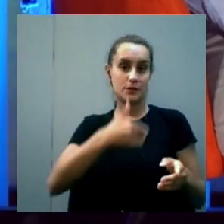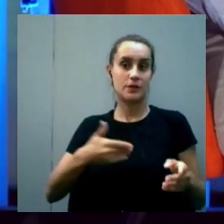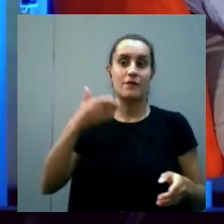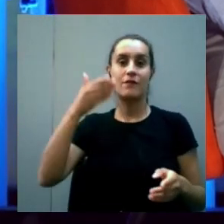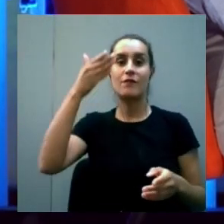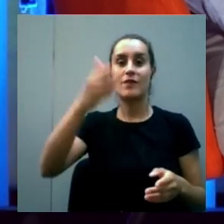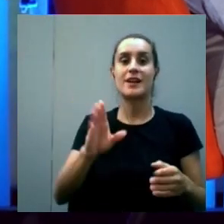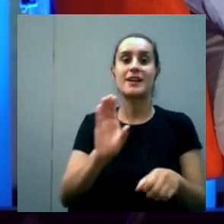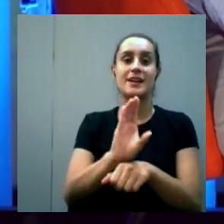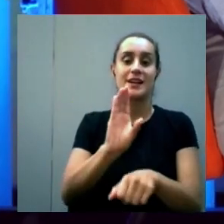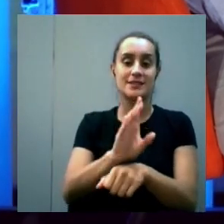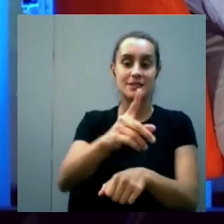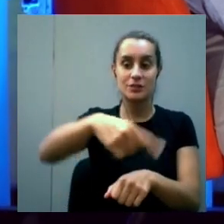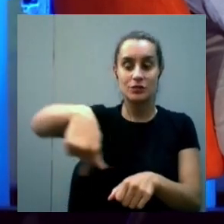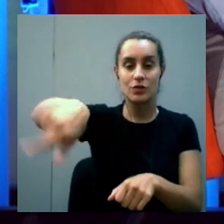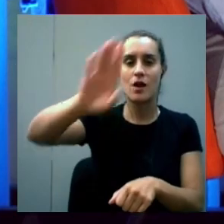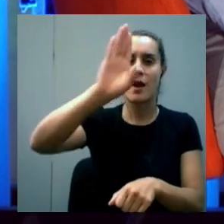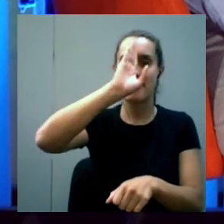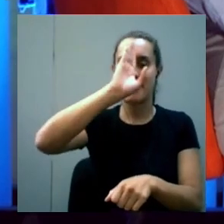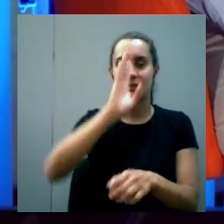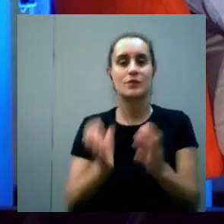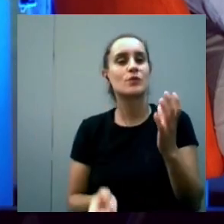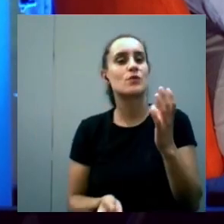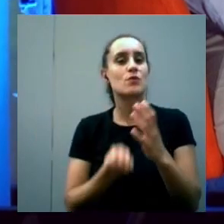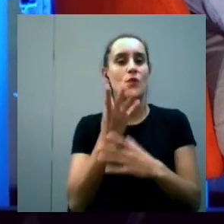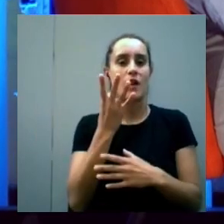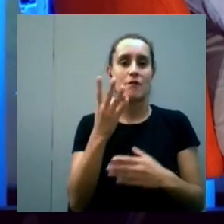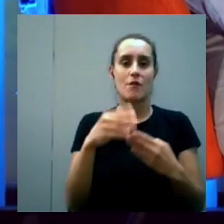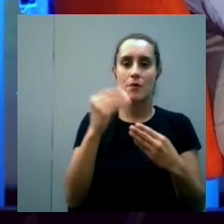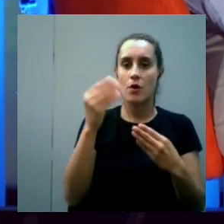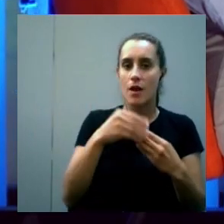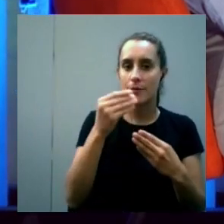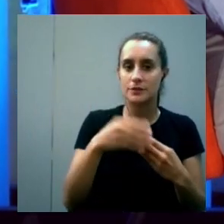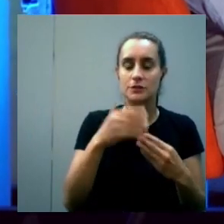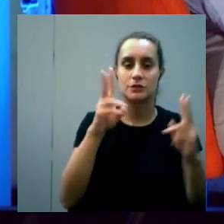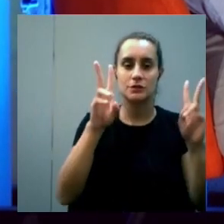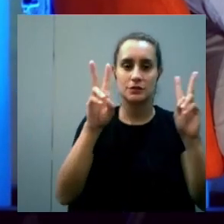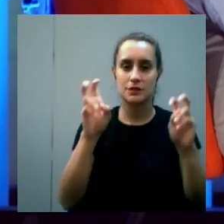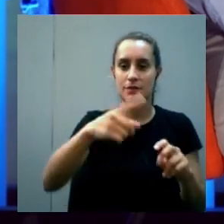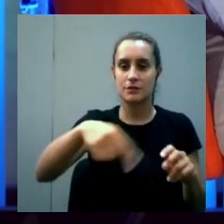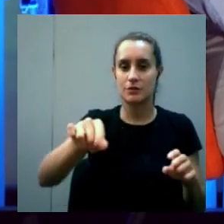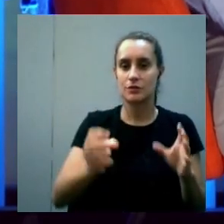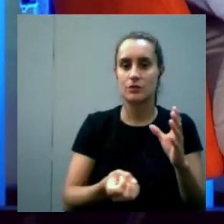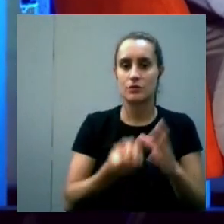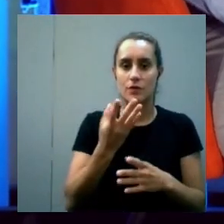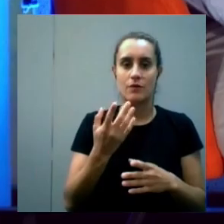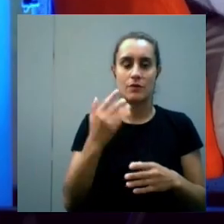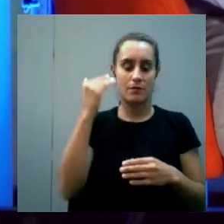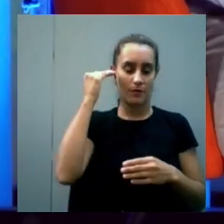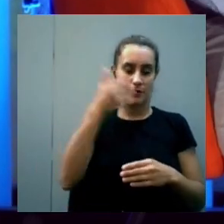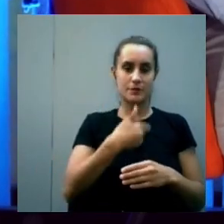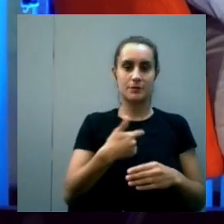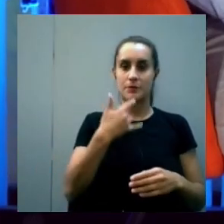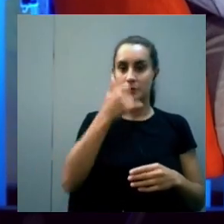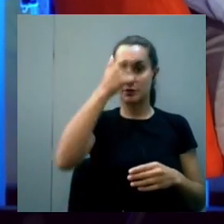que van a estar aprendiendo de cosas nuevas de temas nuevos para ellos mismos como son las ciencias de la computación